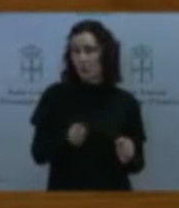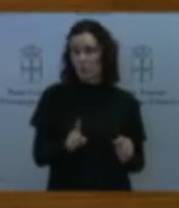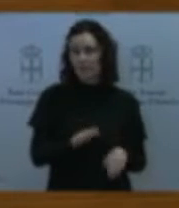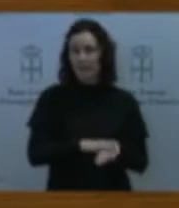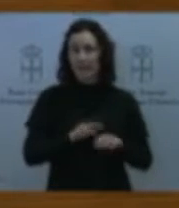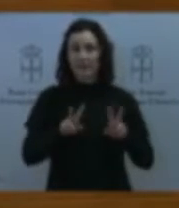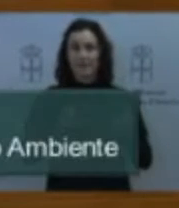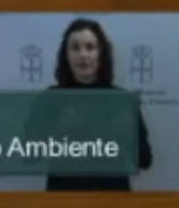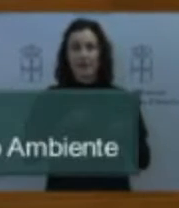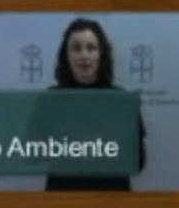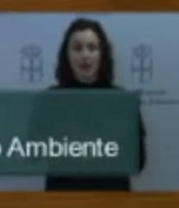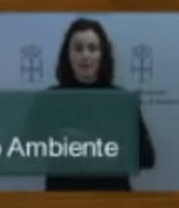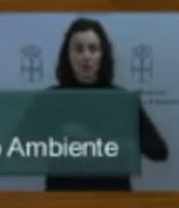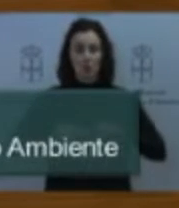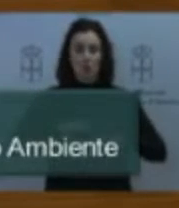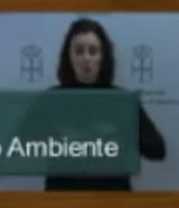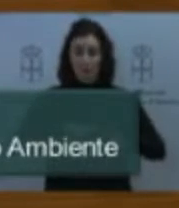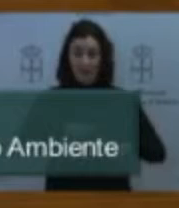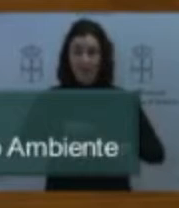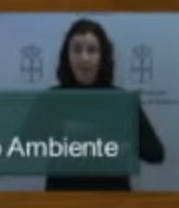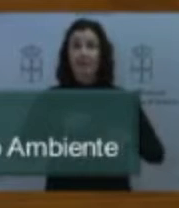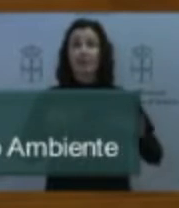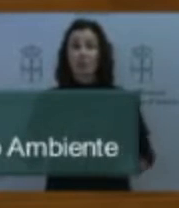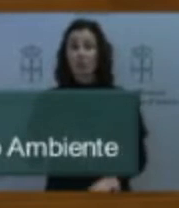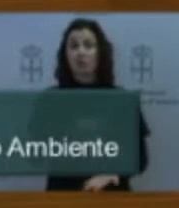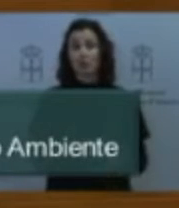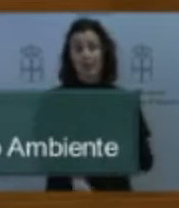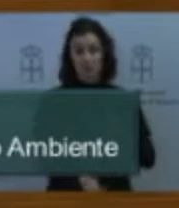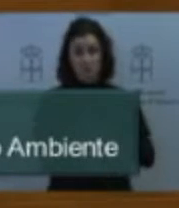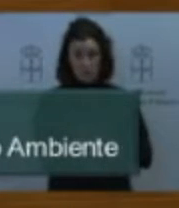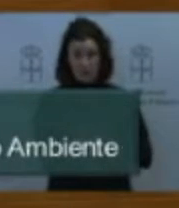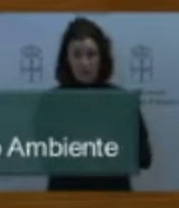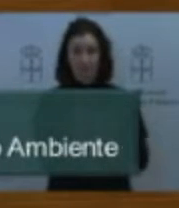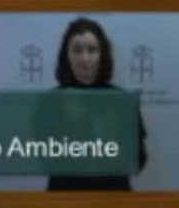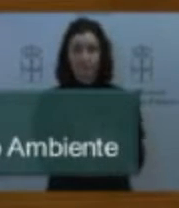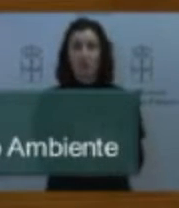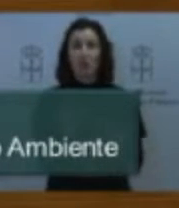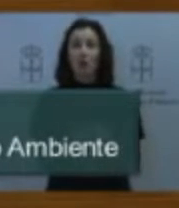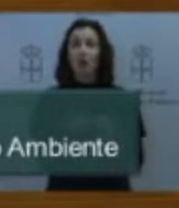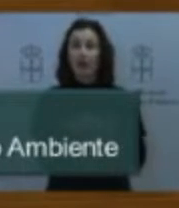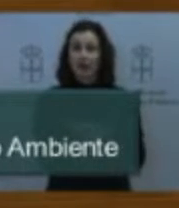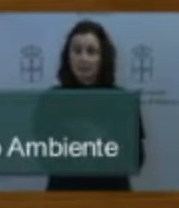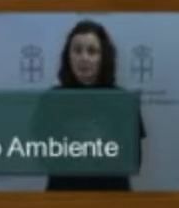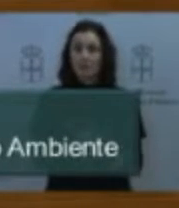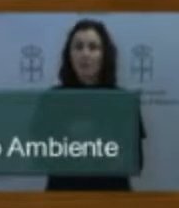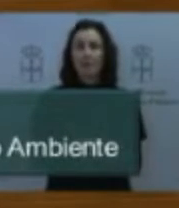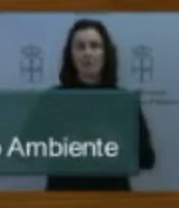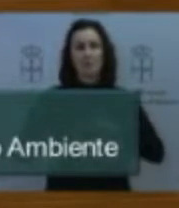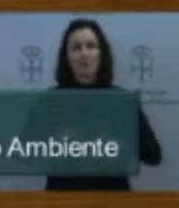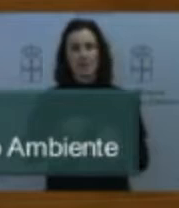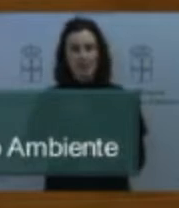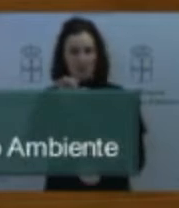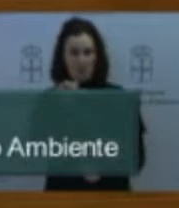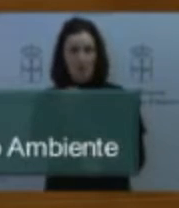después de estos acontecimientos relacionados con la tramitación del plan de movilidad en Gijón y algunas de las informaciones que fueron